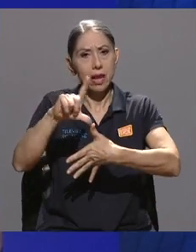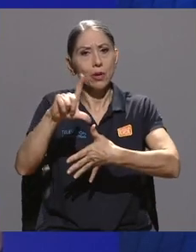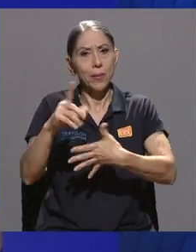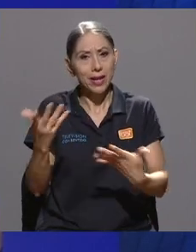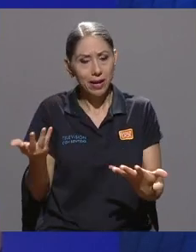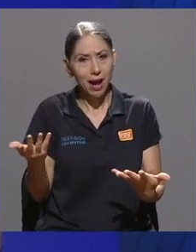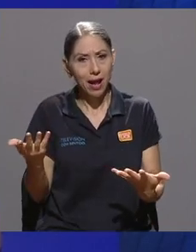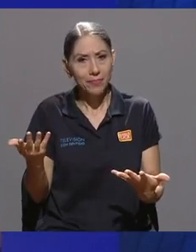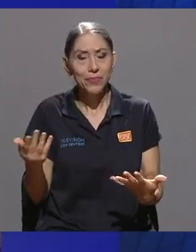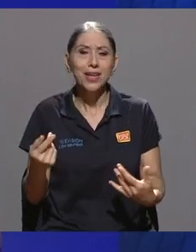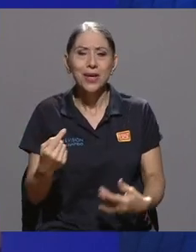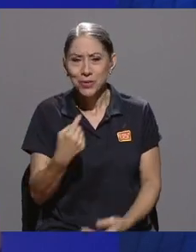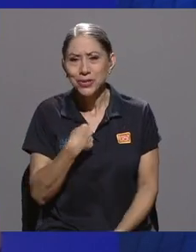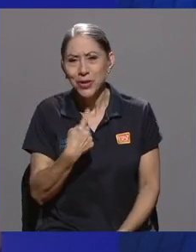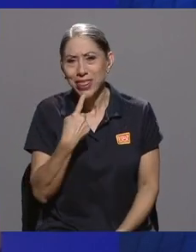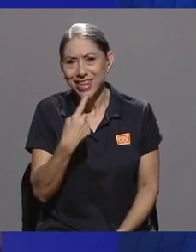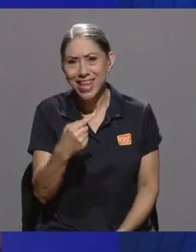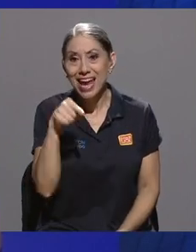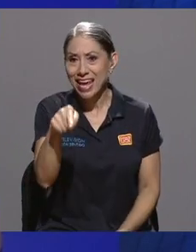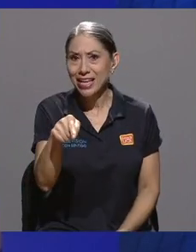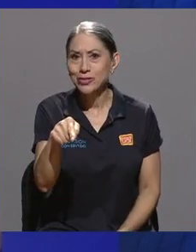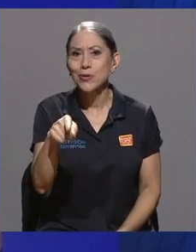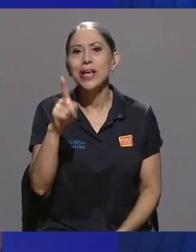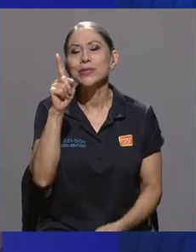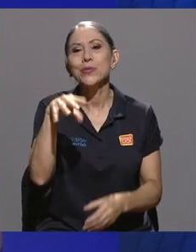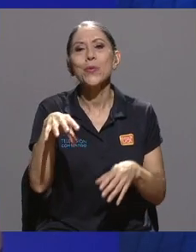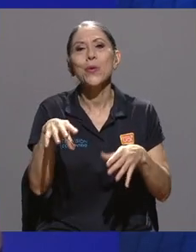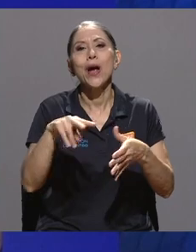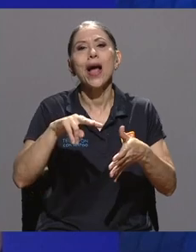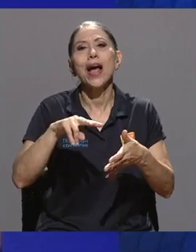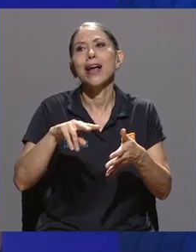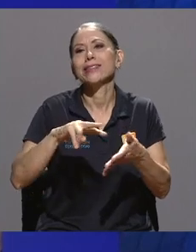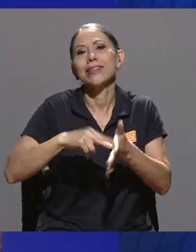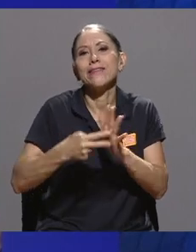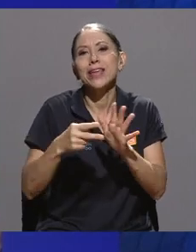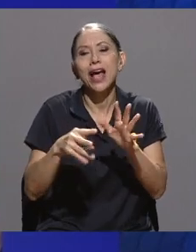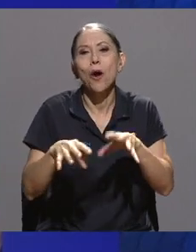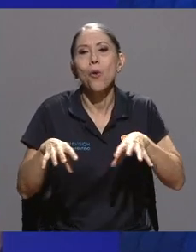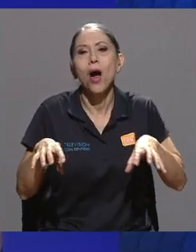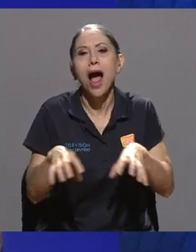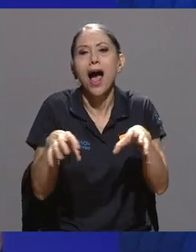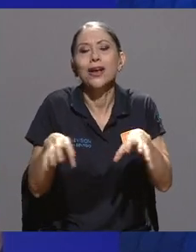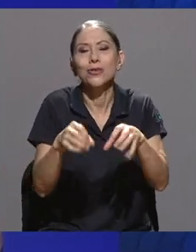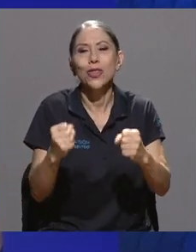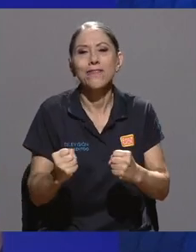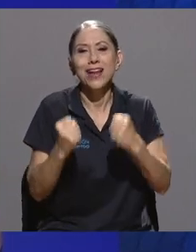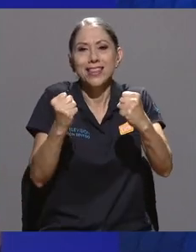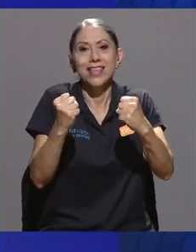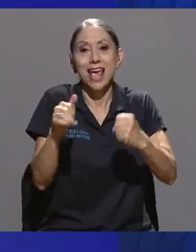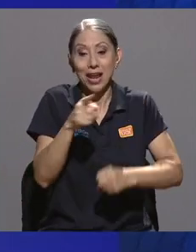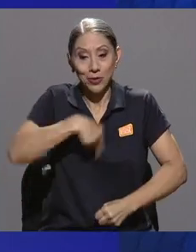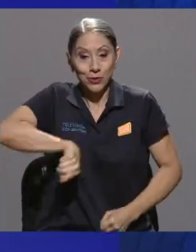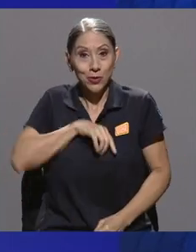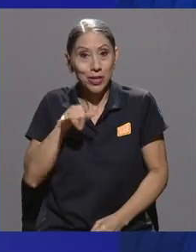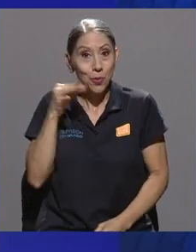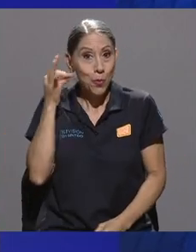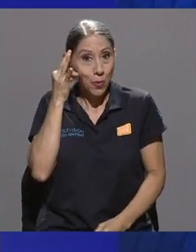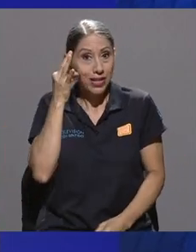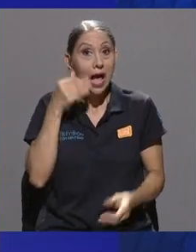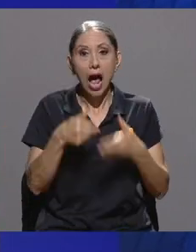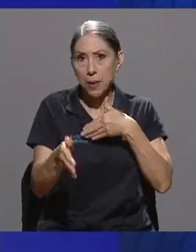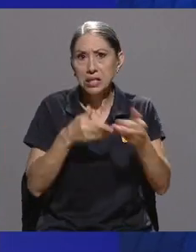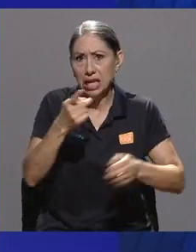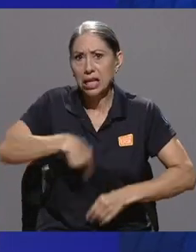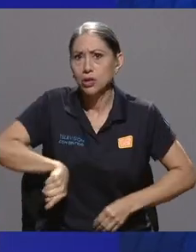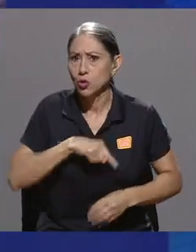definitivamente, yo diría que es un acto de valentía pues hacer cine para nosotros como mujeres, a pesar de que somos muchas y que